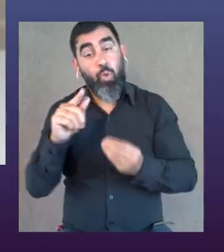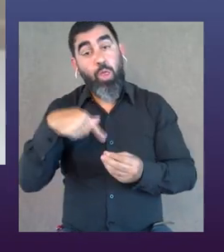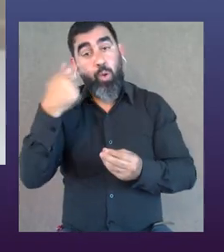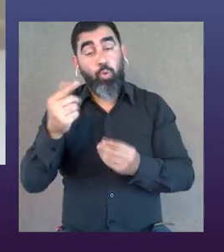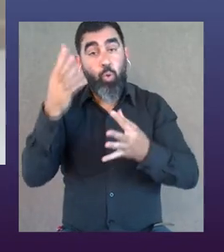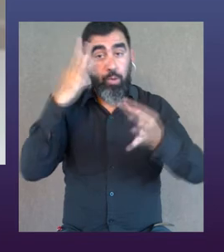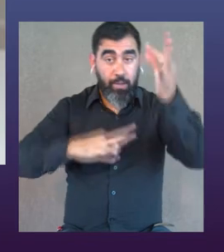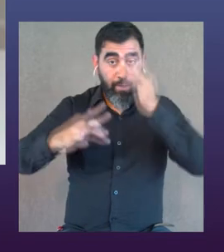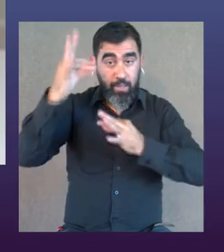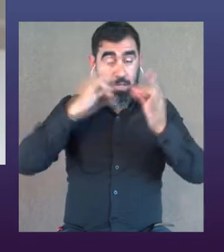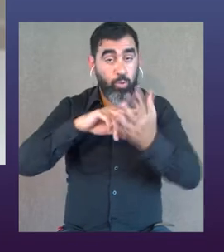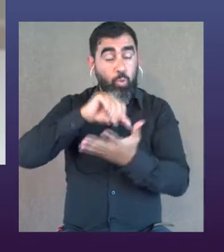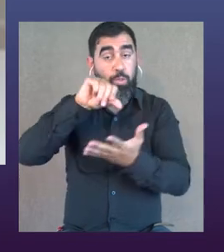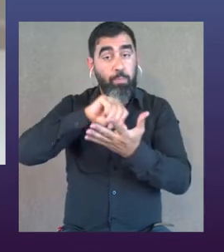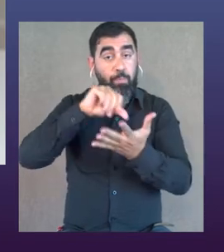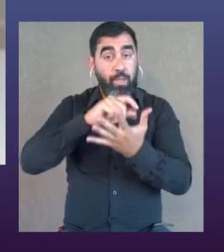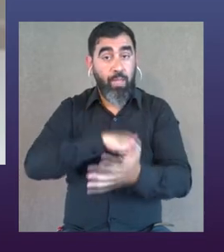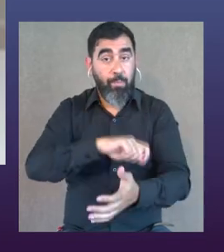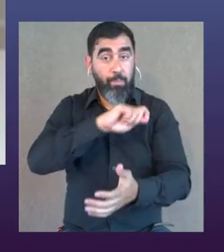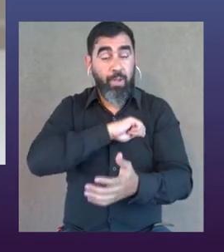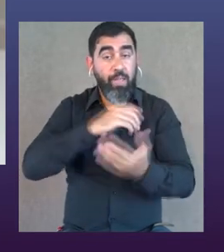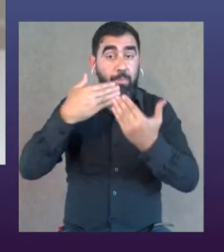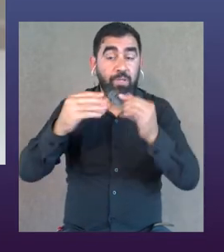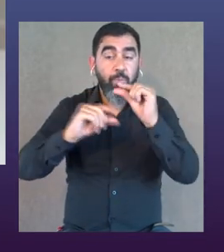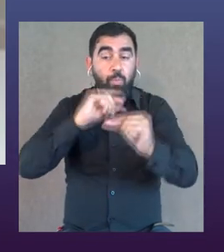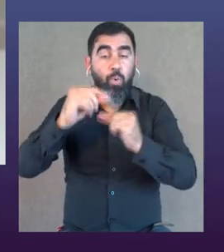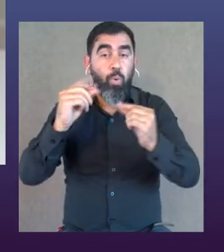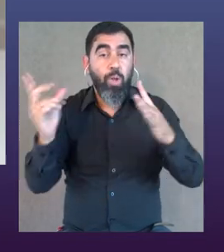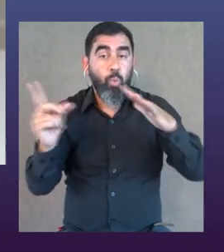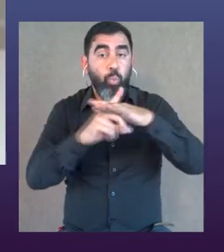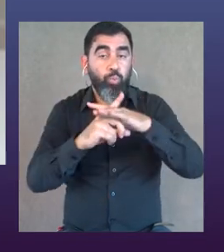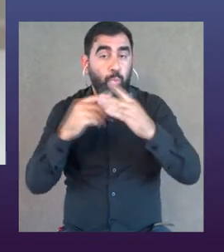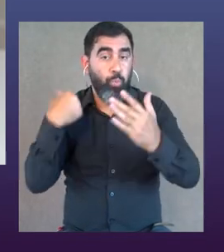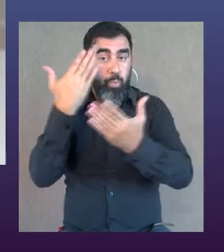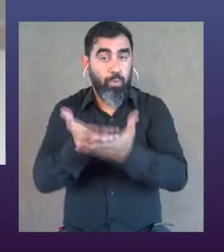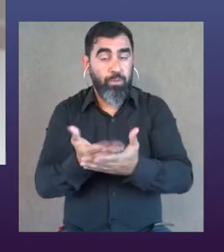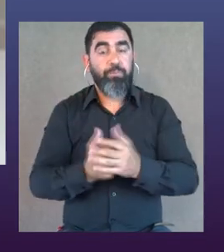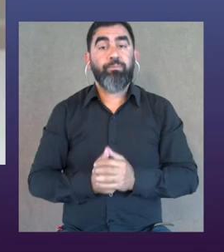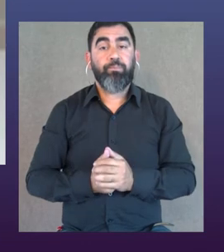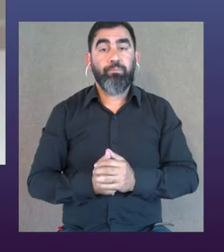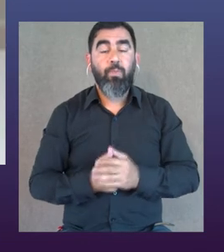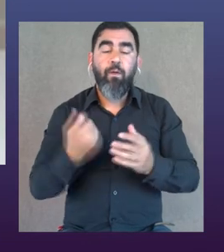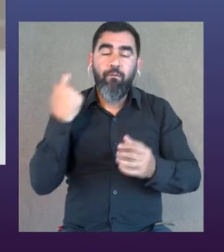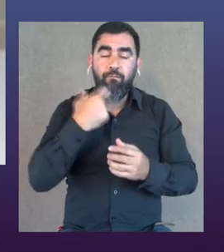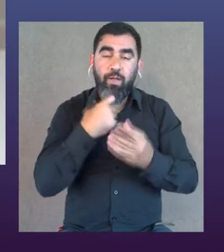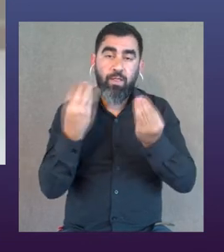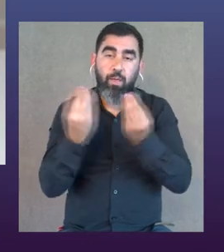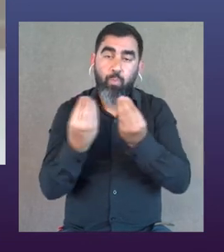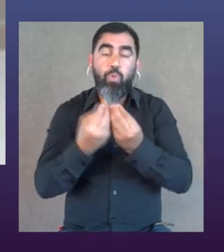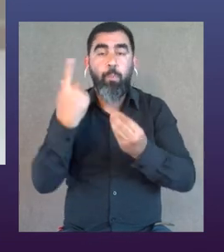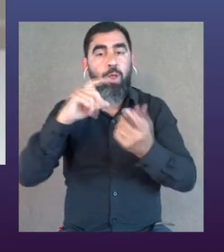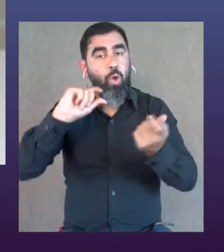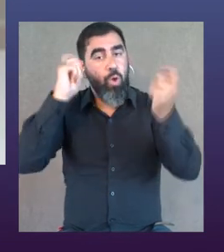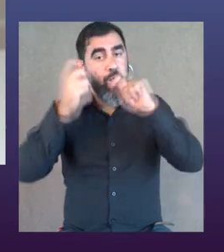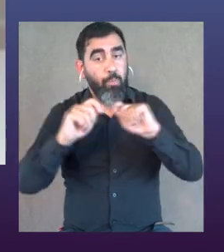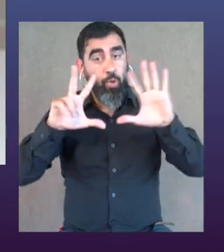ayudado a que el resto de teatros del territorio empezasen a incluir estas propuestas en sus programaciones. Nos